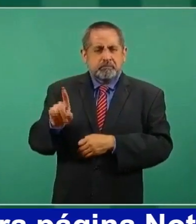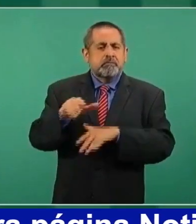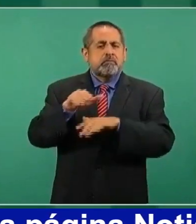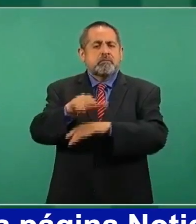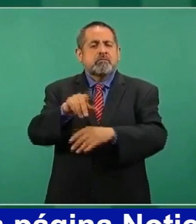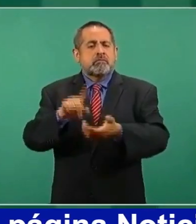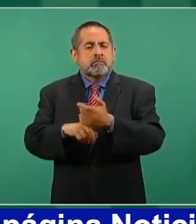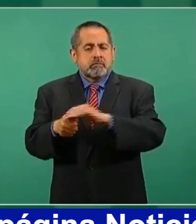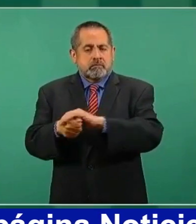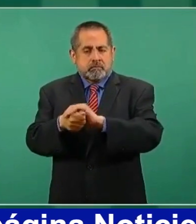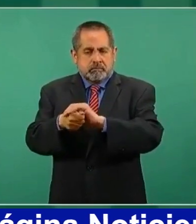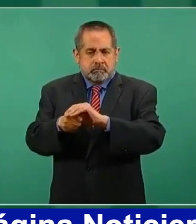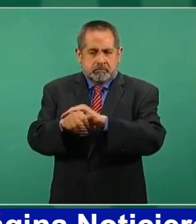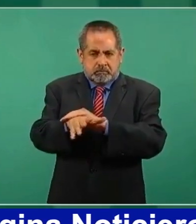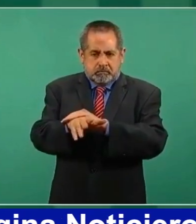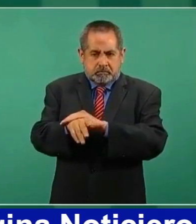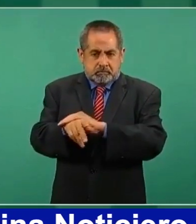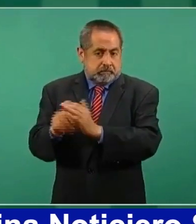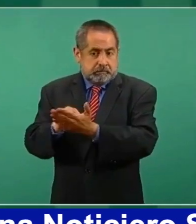caso de Ayotzinapa,